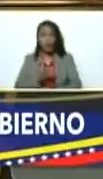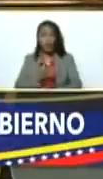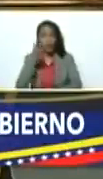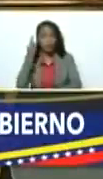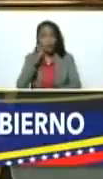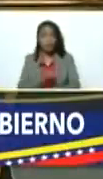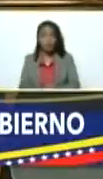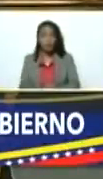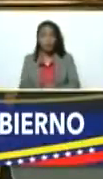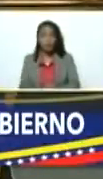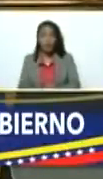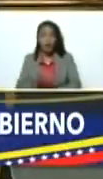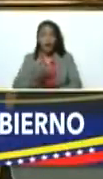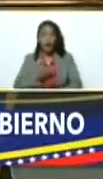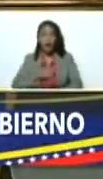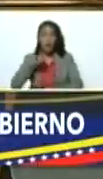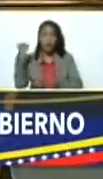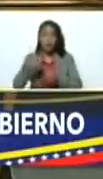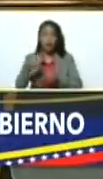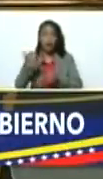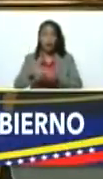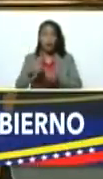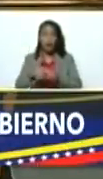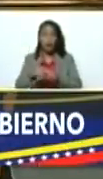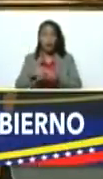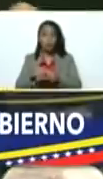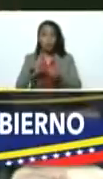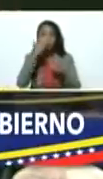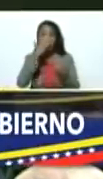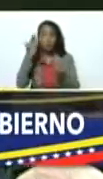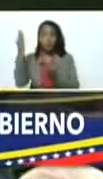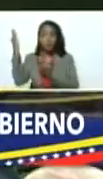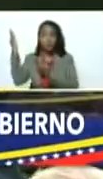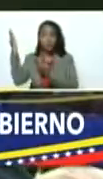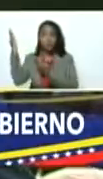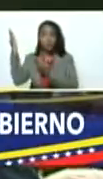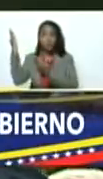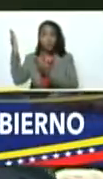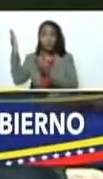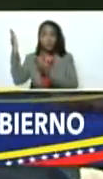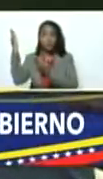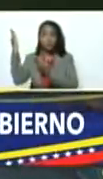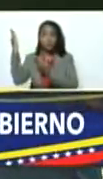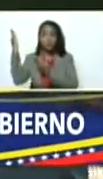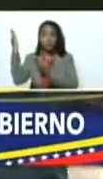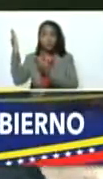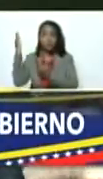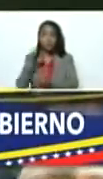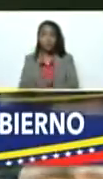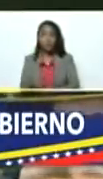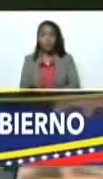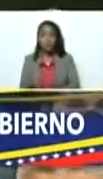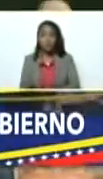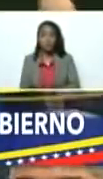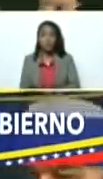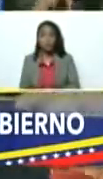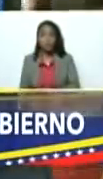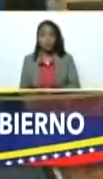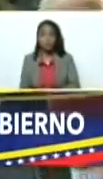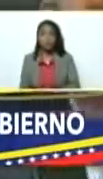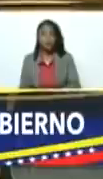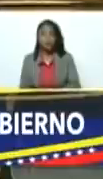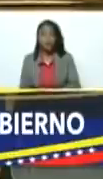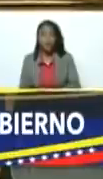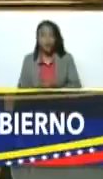El alcalde de Maracaibo, Rafael Ramírez, el negro, el bueno, el honesto.